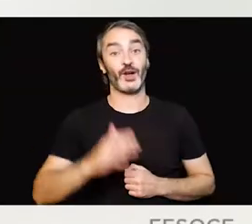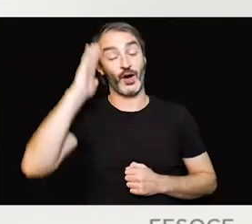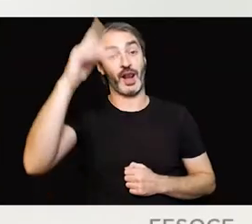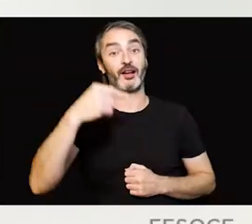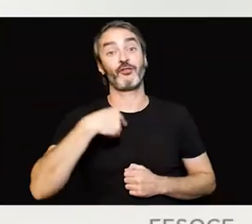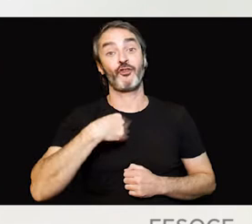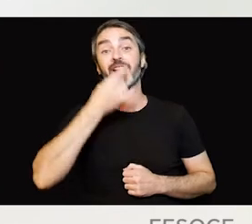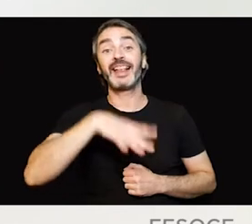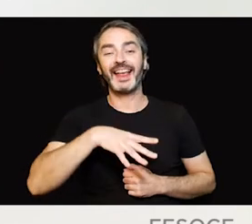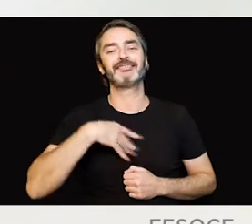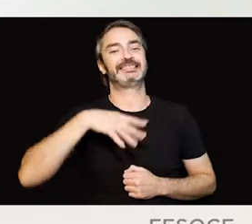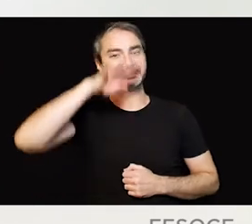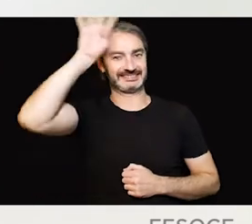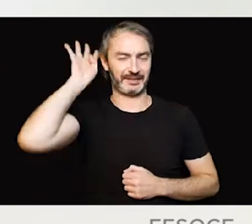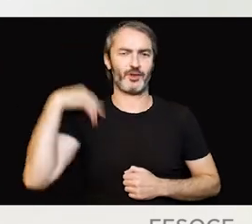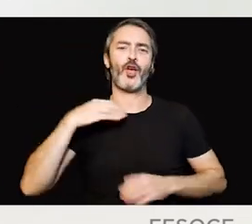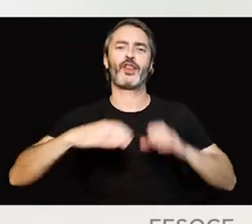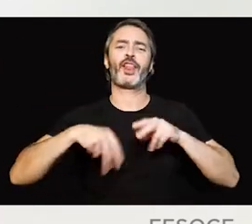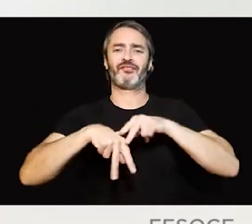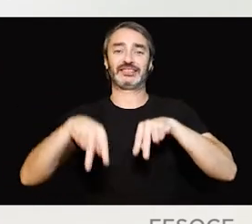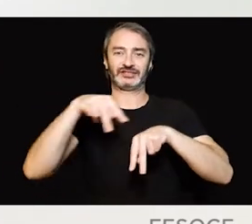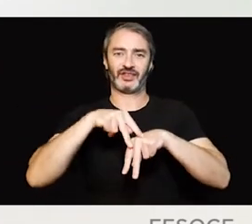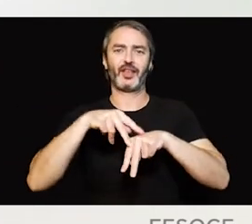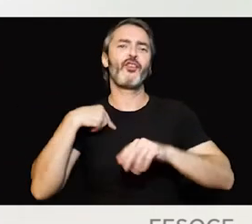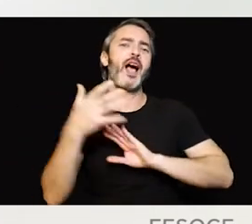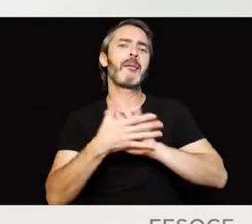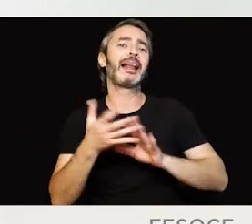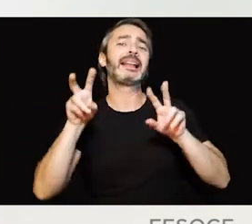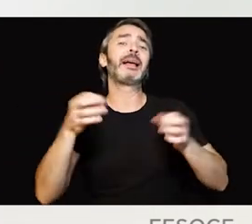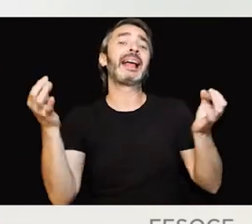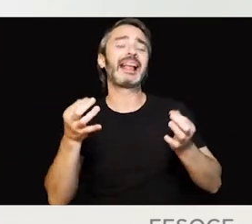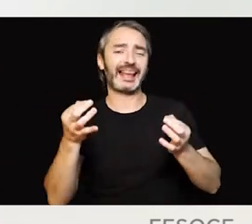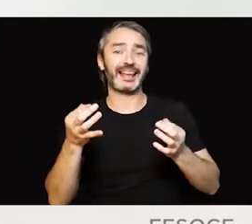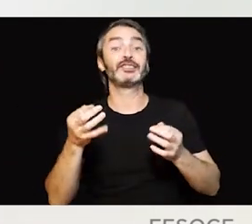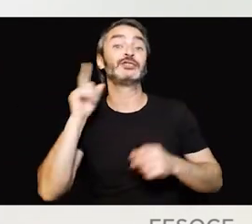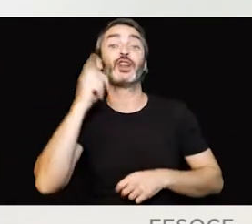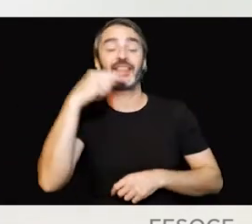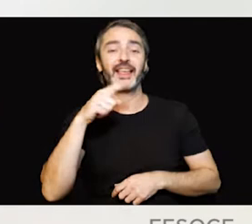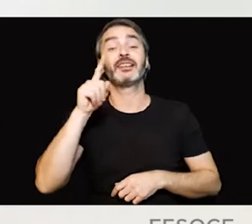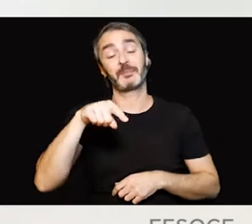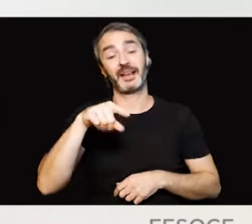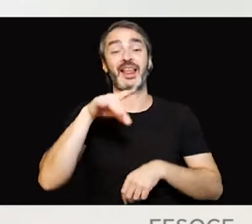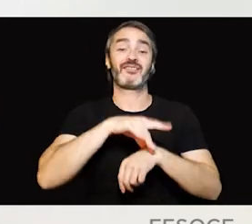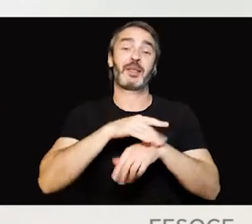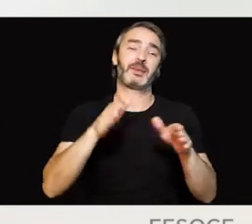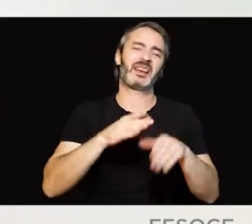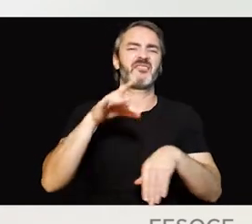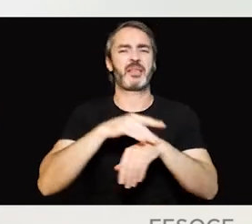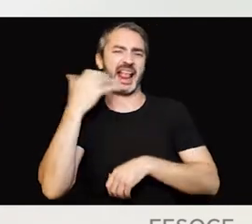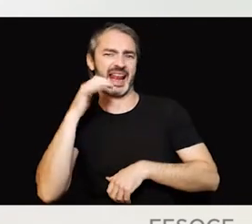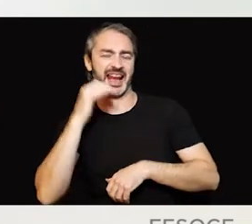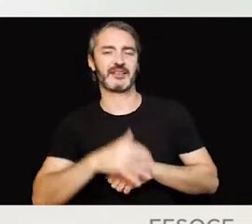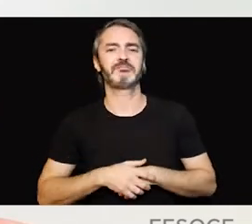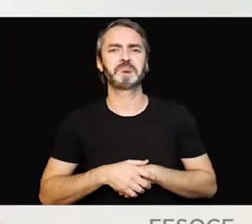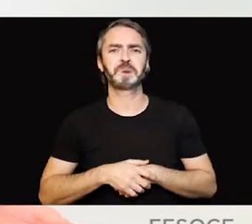Hola, soy Xavier Capdevila, coordinador de FESOCED, y vengo a hablaros de sordoceguera y de enfermedades minoritarias o enfermedades raras.